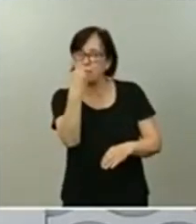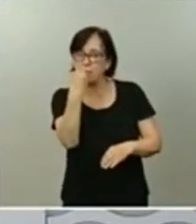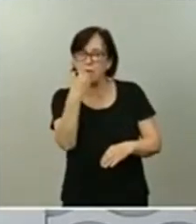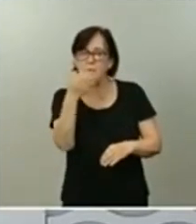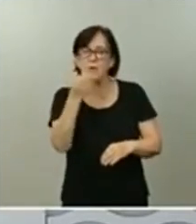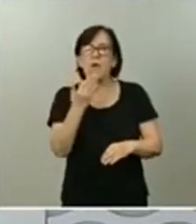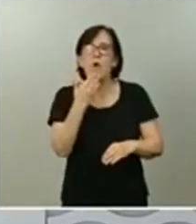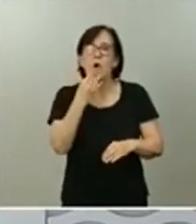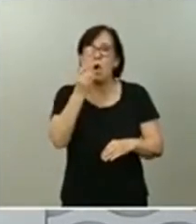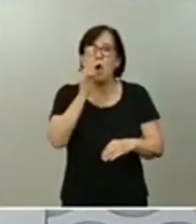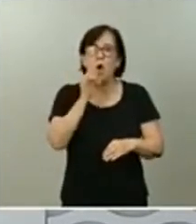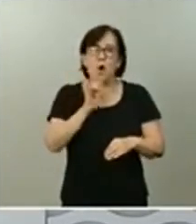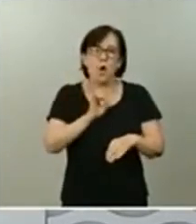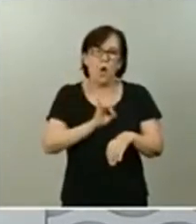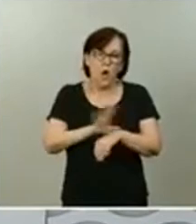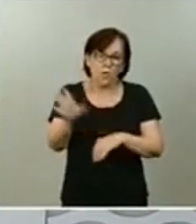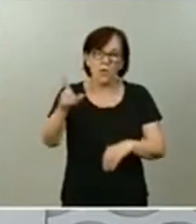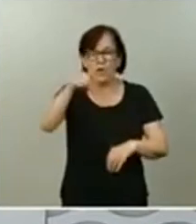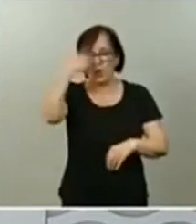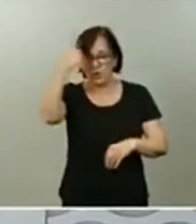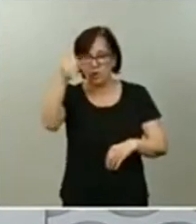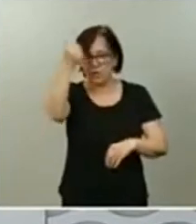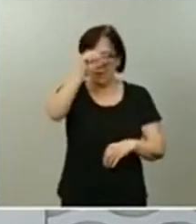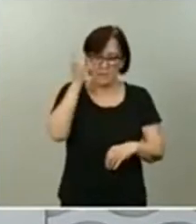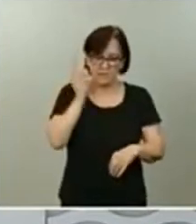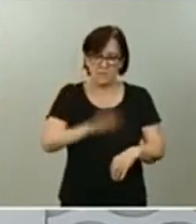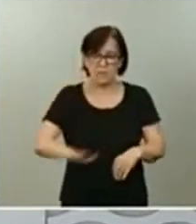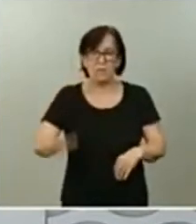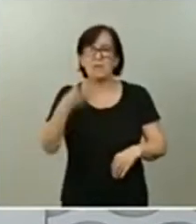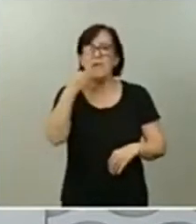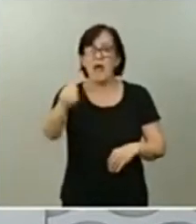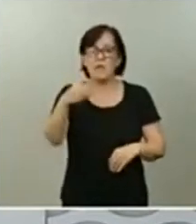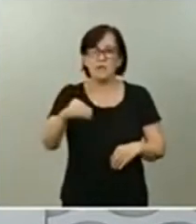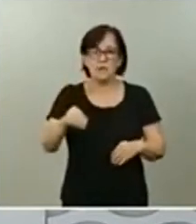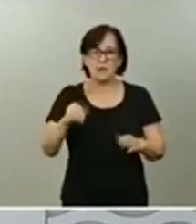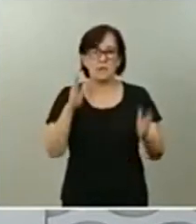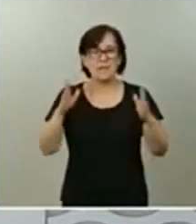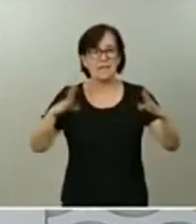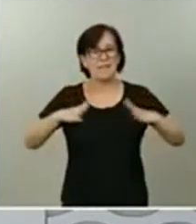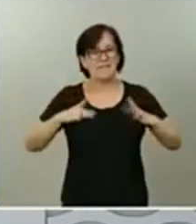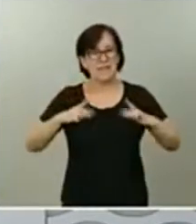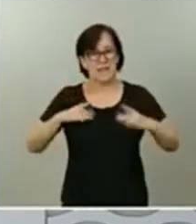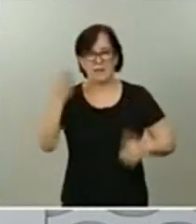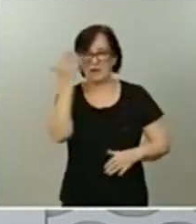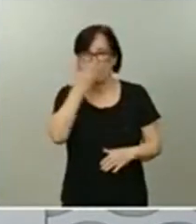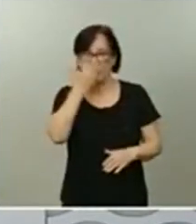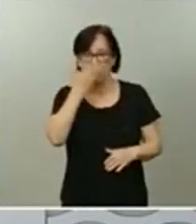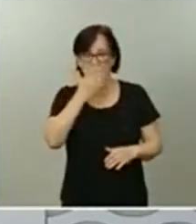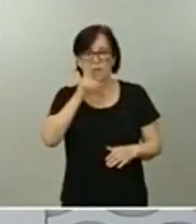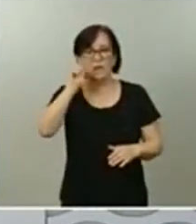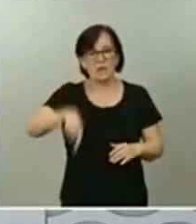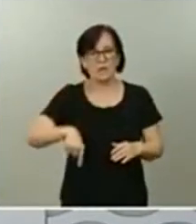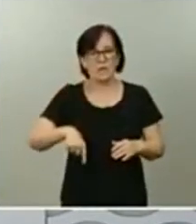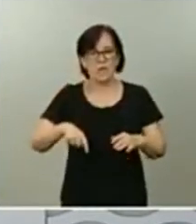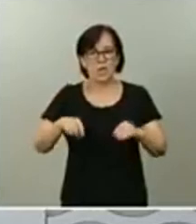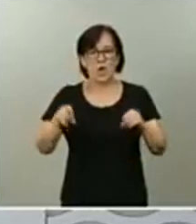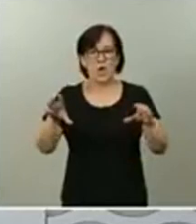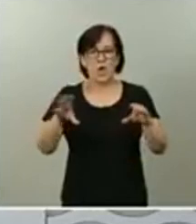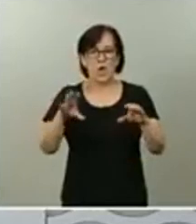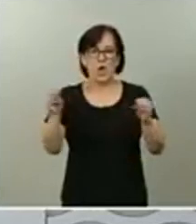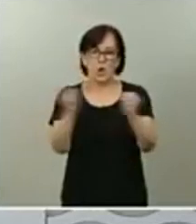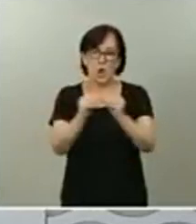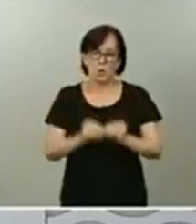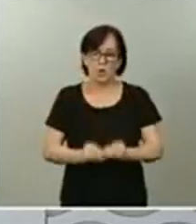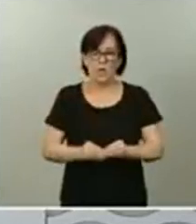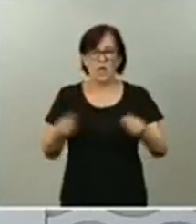cultura de niños, niñas y adolescentes durante las vacaciones escolares y la conciliación de la vida laboral